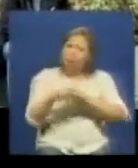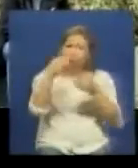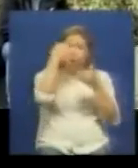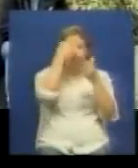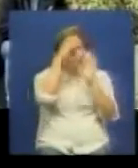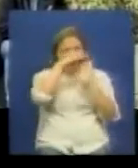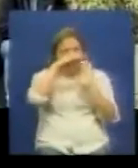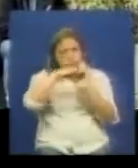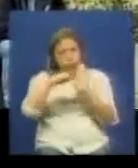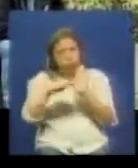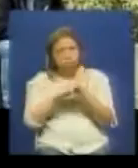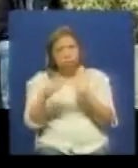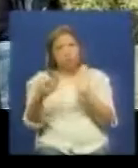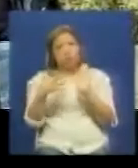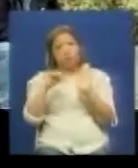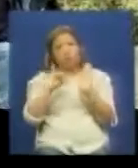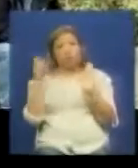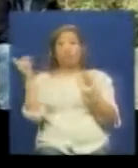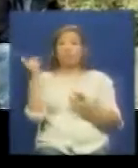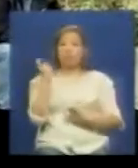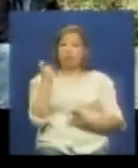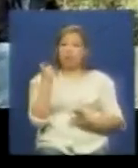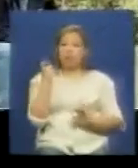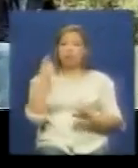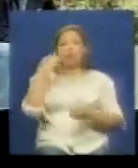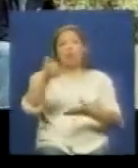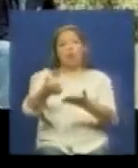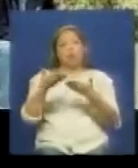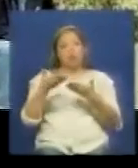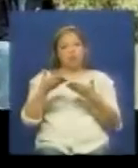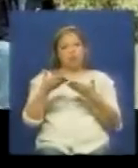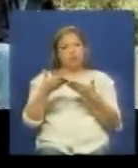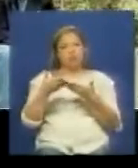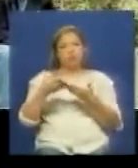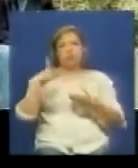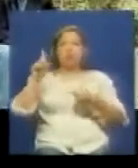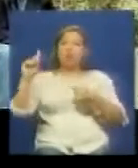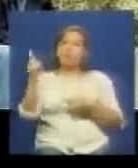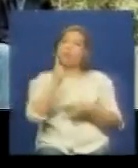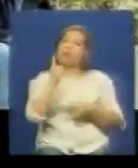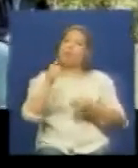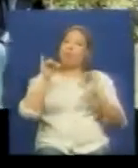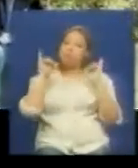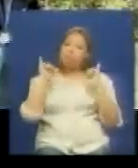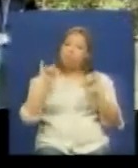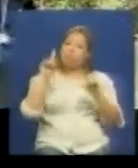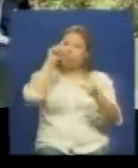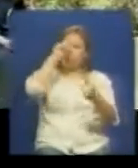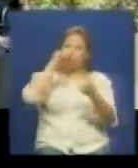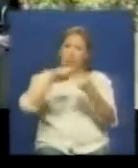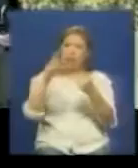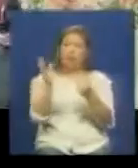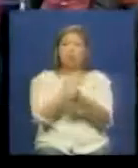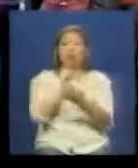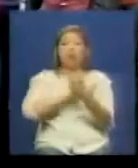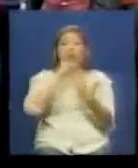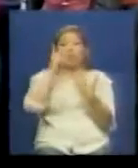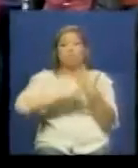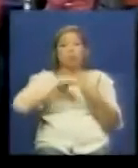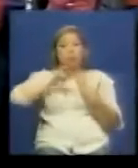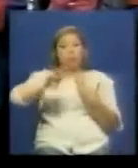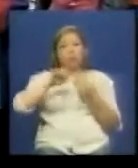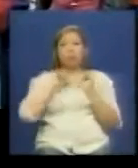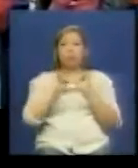en las estructuras que haga falta para garantizar en primer que se cumpla el plan de la patria es